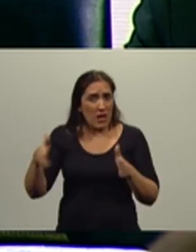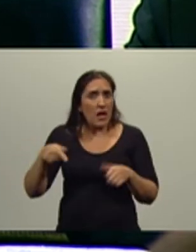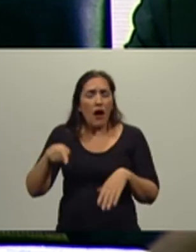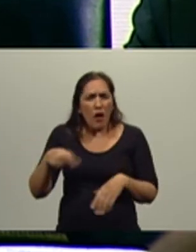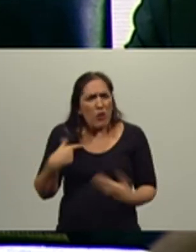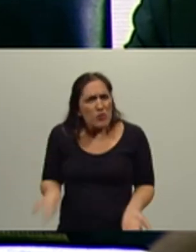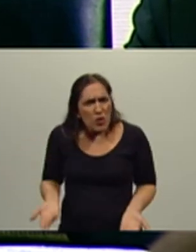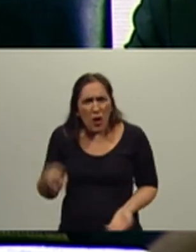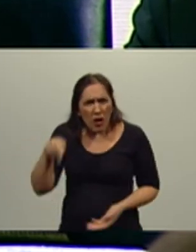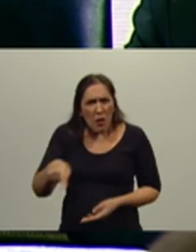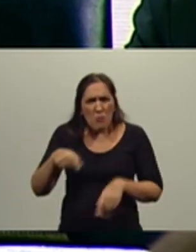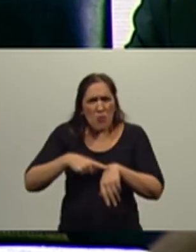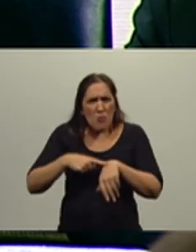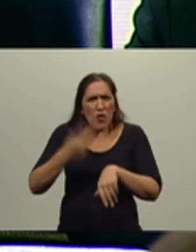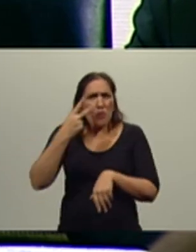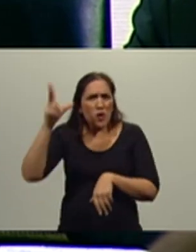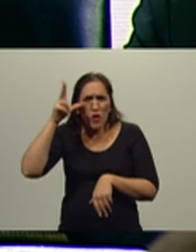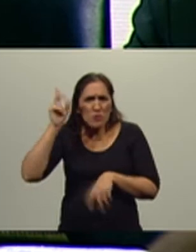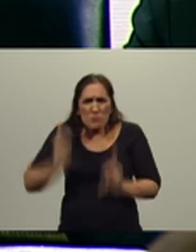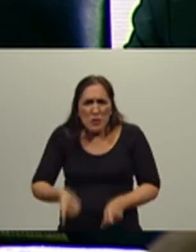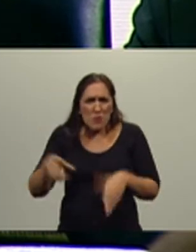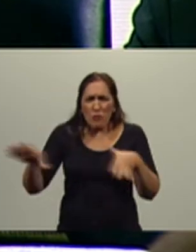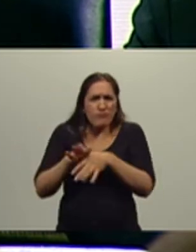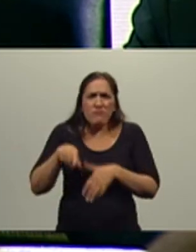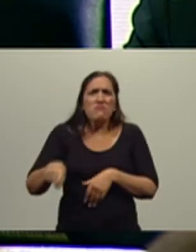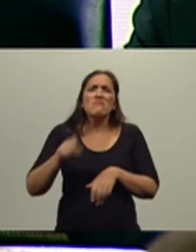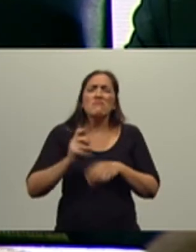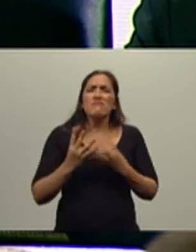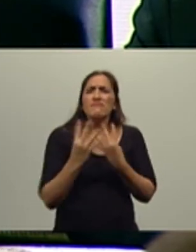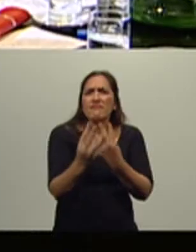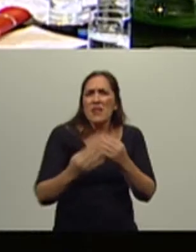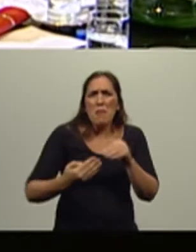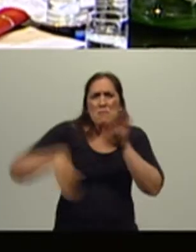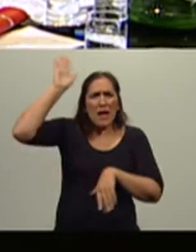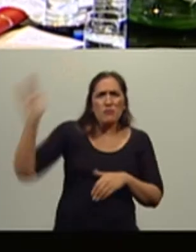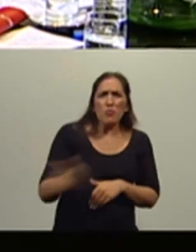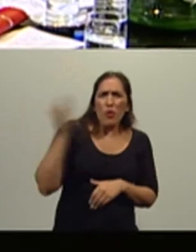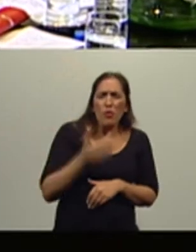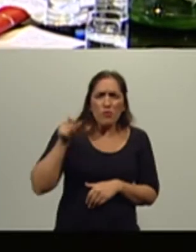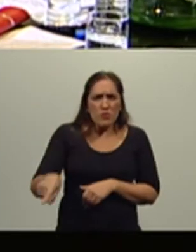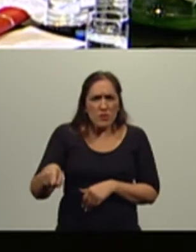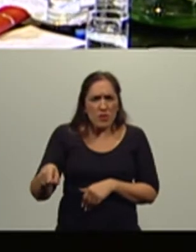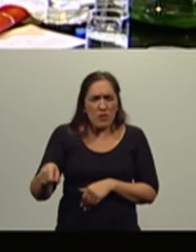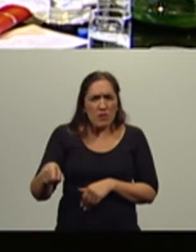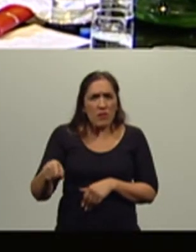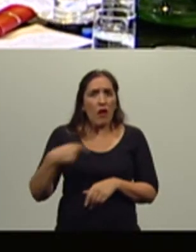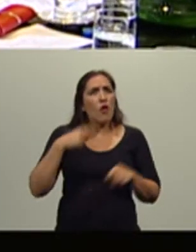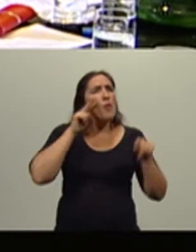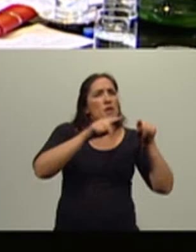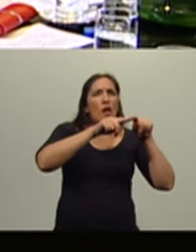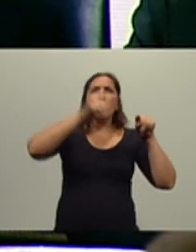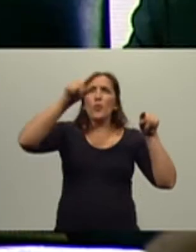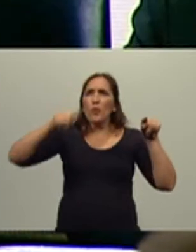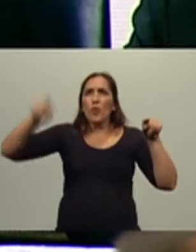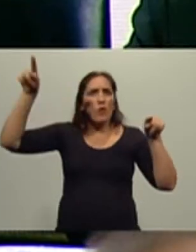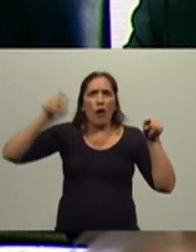mayor producción triguera, y realmente si uno mira todas las curvas de los cultivos, ha sido un crecimiento